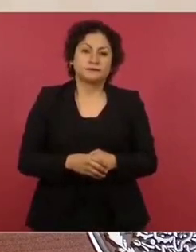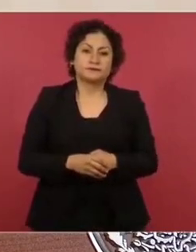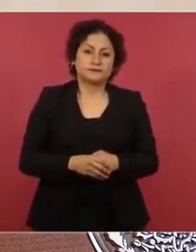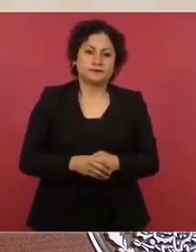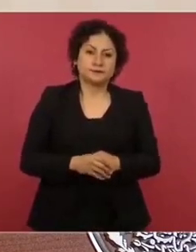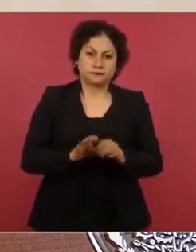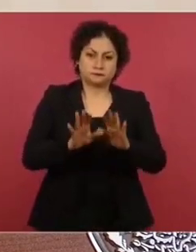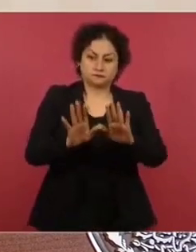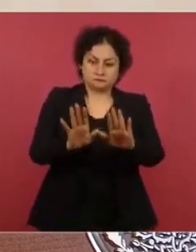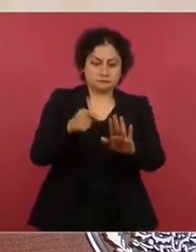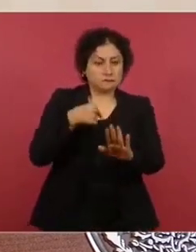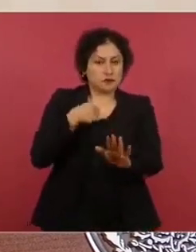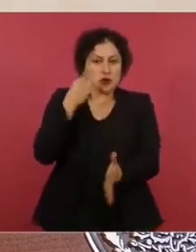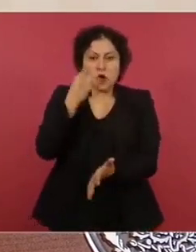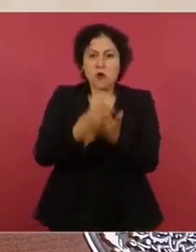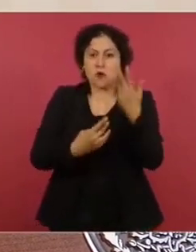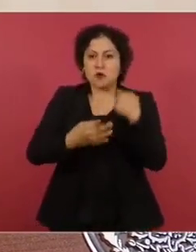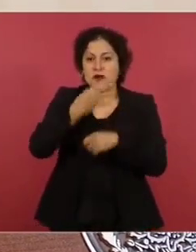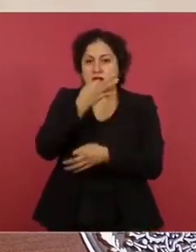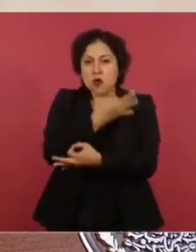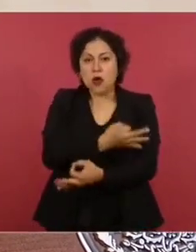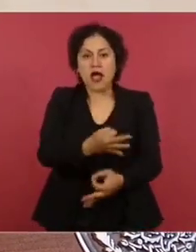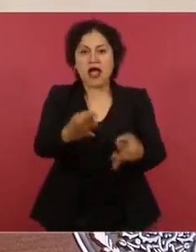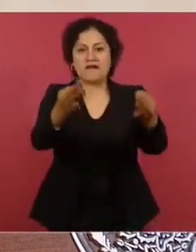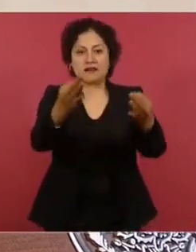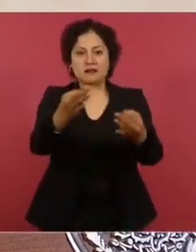pie Acapulco, me canso ganso.